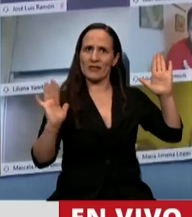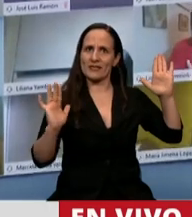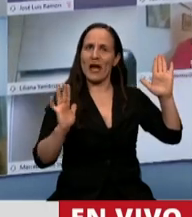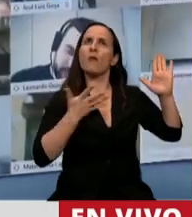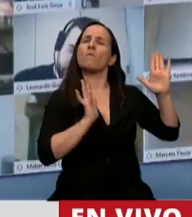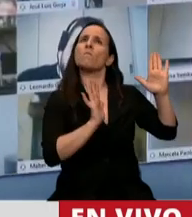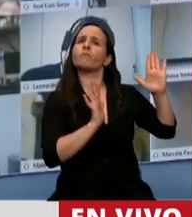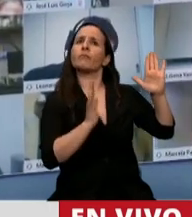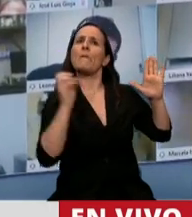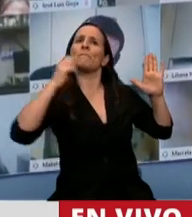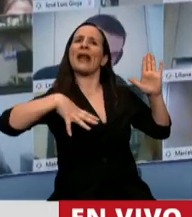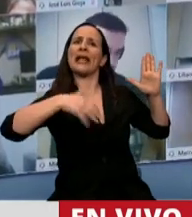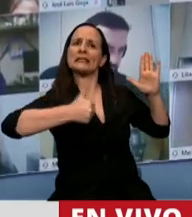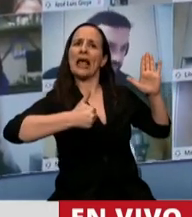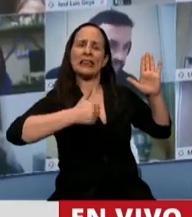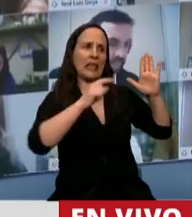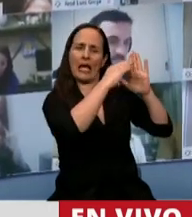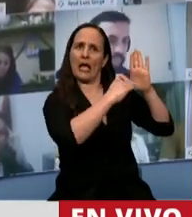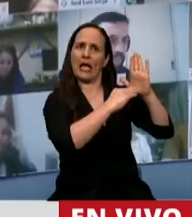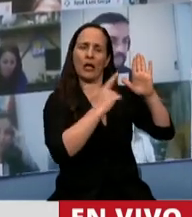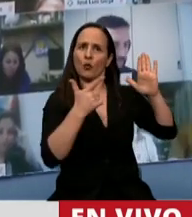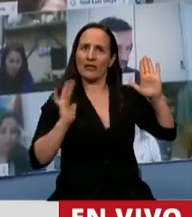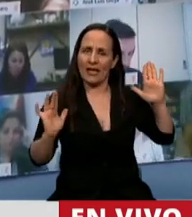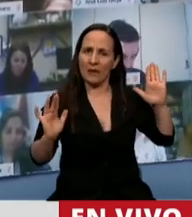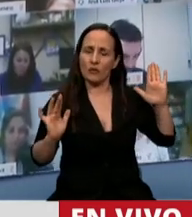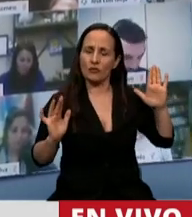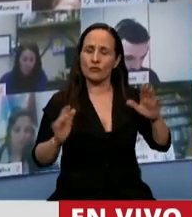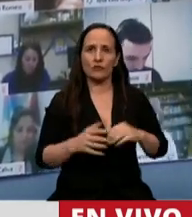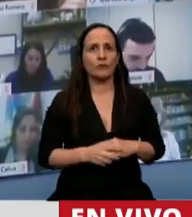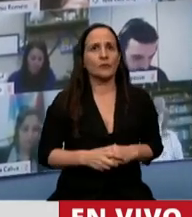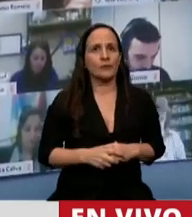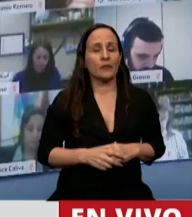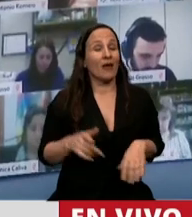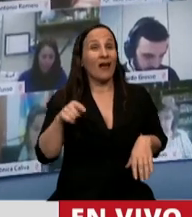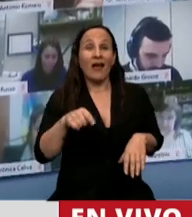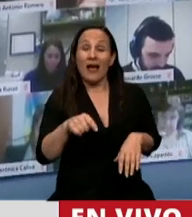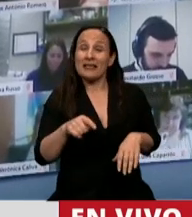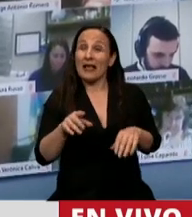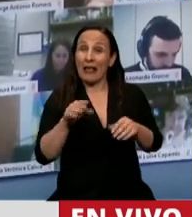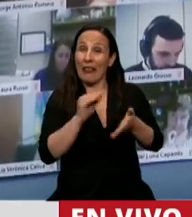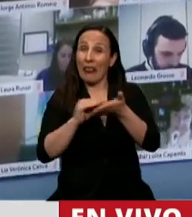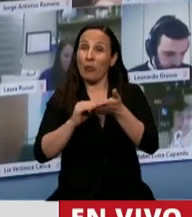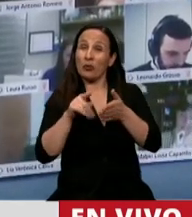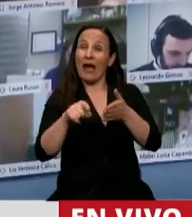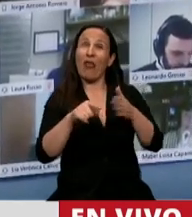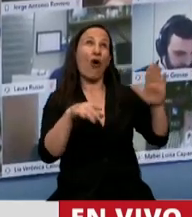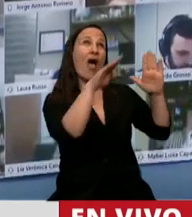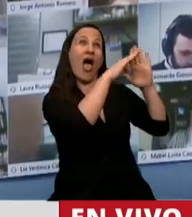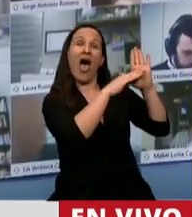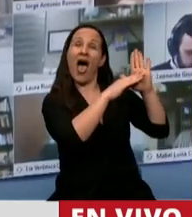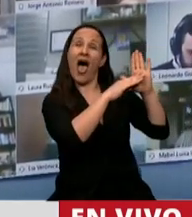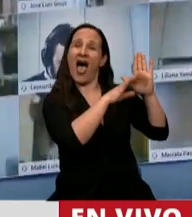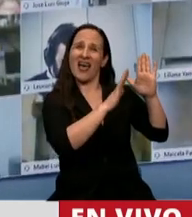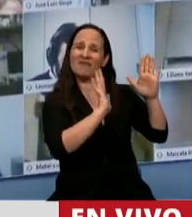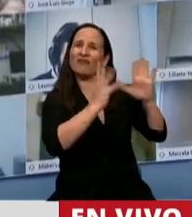presentes en el recinto. Creemos que no se puede invisibilizar a los diputados tras una pantalla y que hay